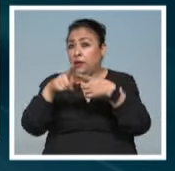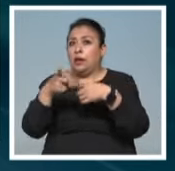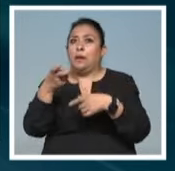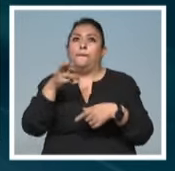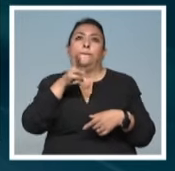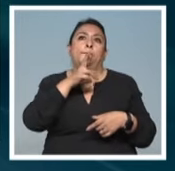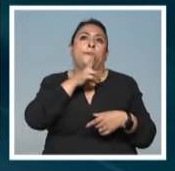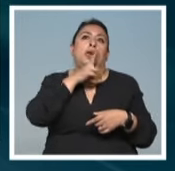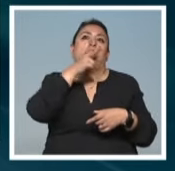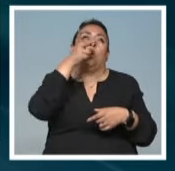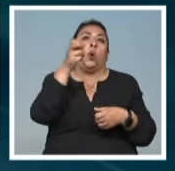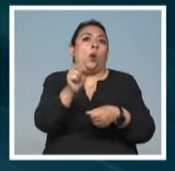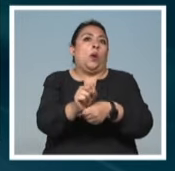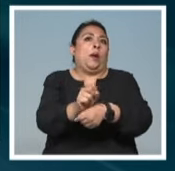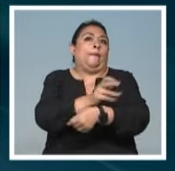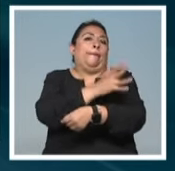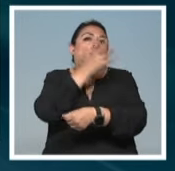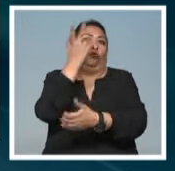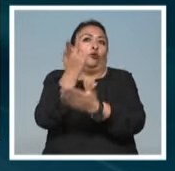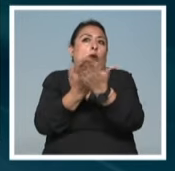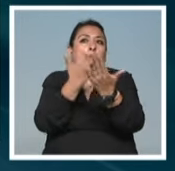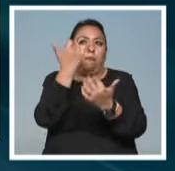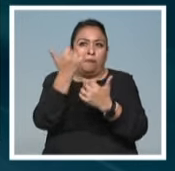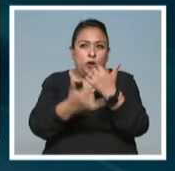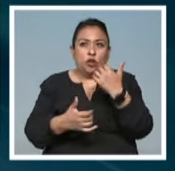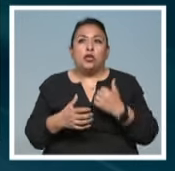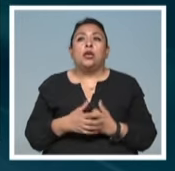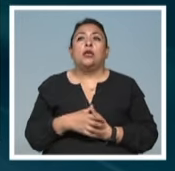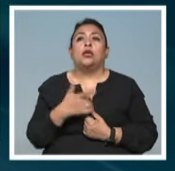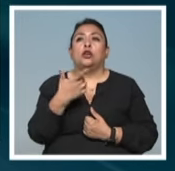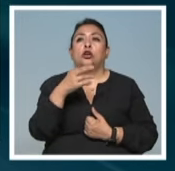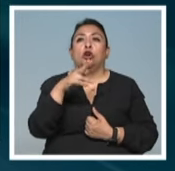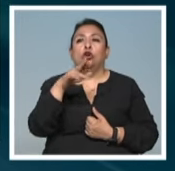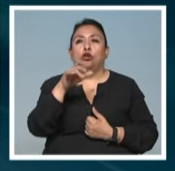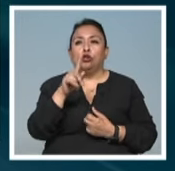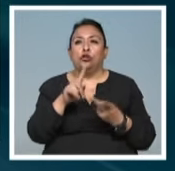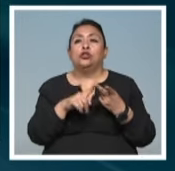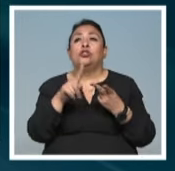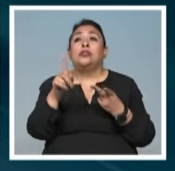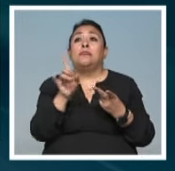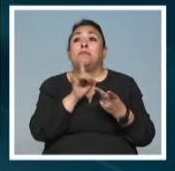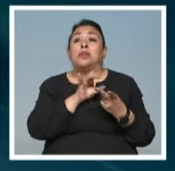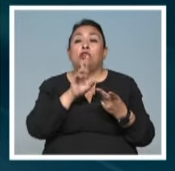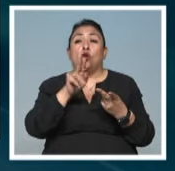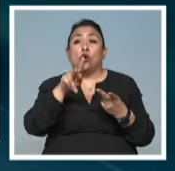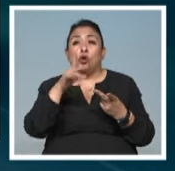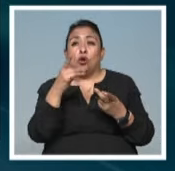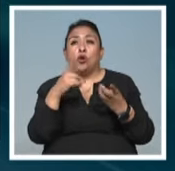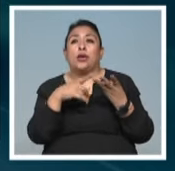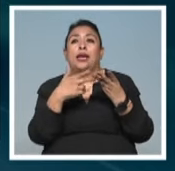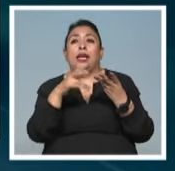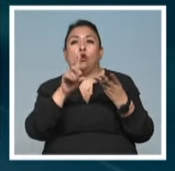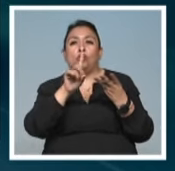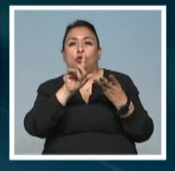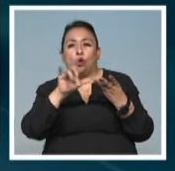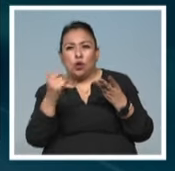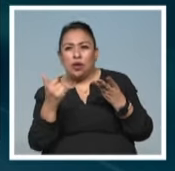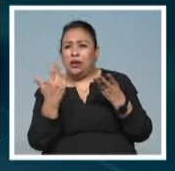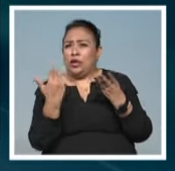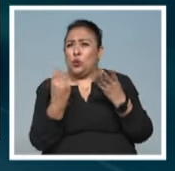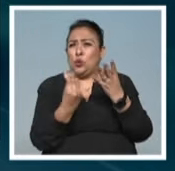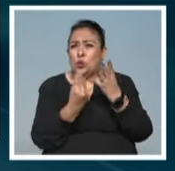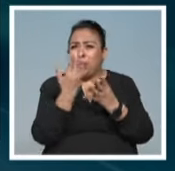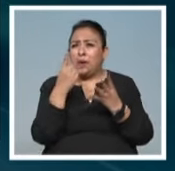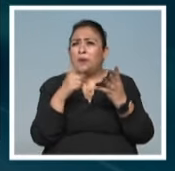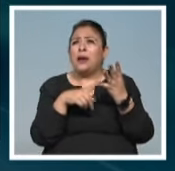mejores y más emocionantes son los proyectos. Ghost, el show de terror de Rocky, Hello Dolly y las más recientes